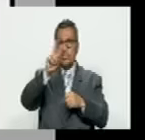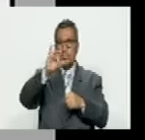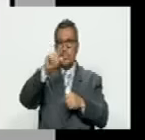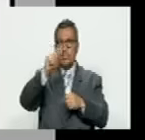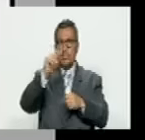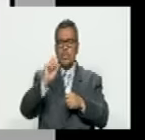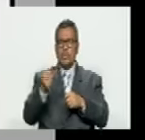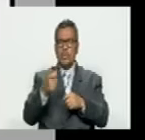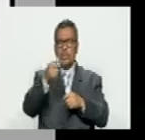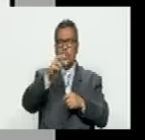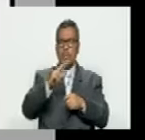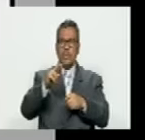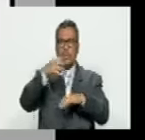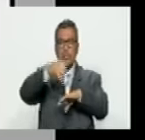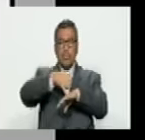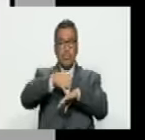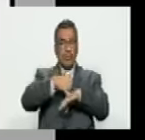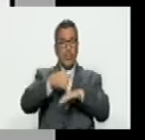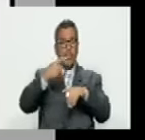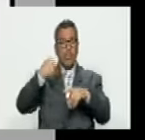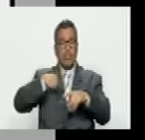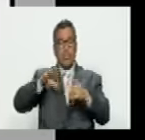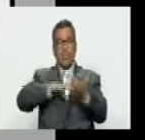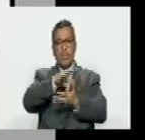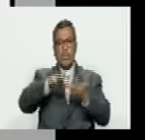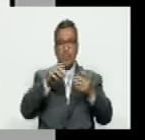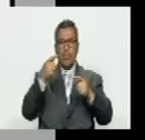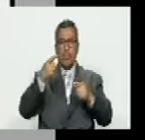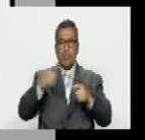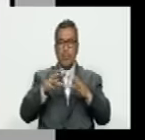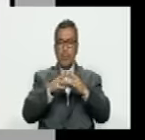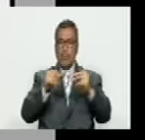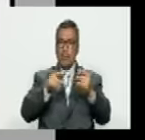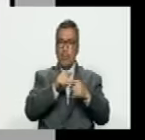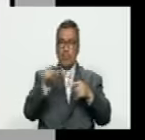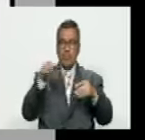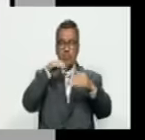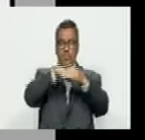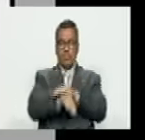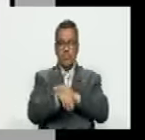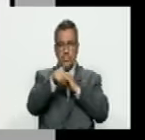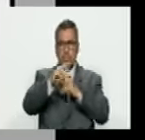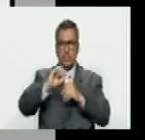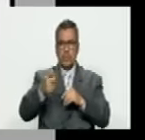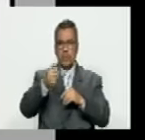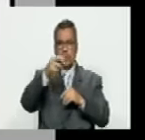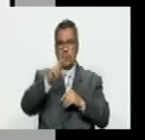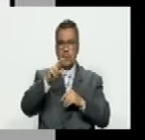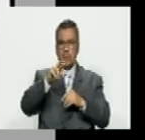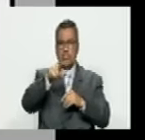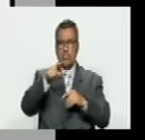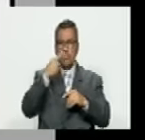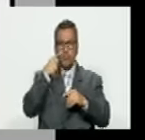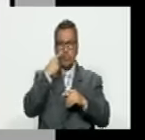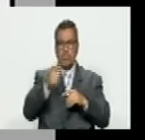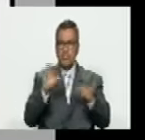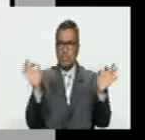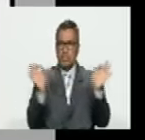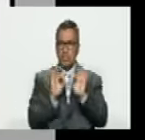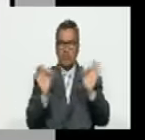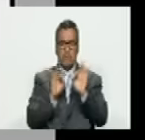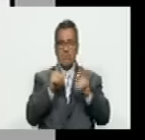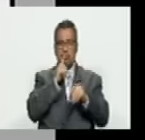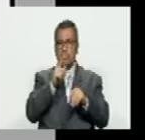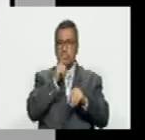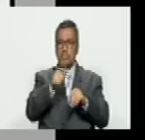QR es débil tiene problemas eso debería ser perfecto cuando nos metemos dentro del QR y que a ver qué es lo que tiene no sirve y